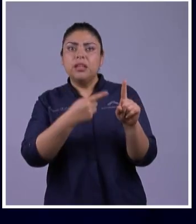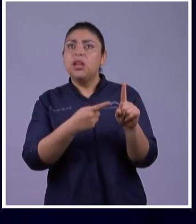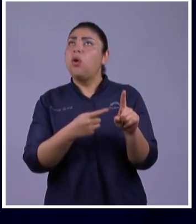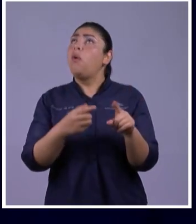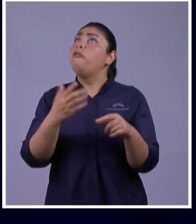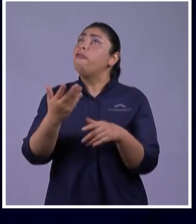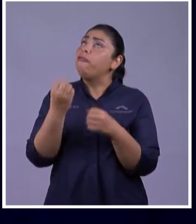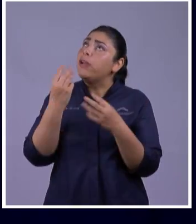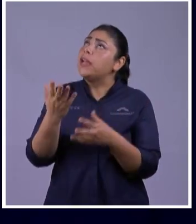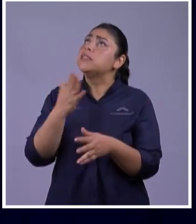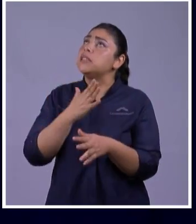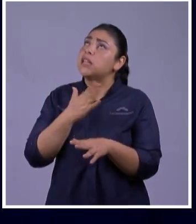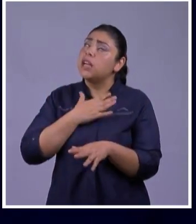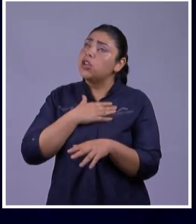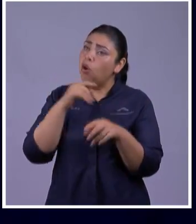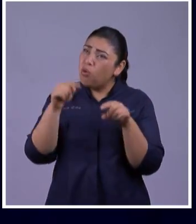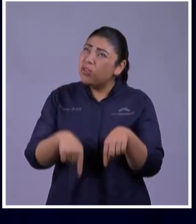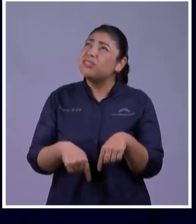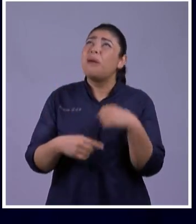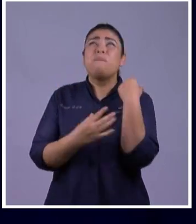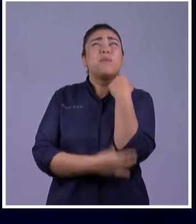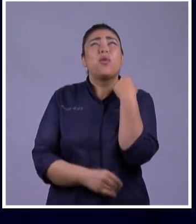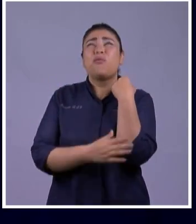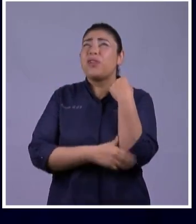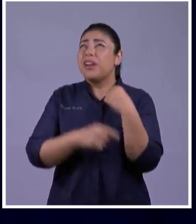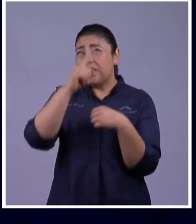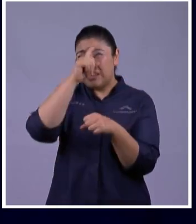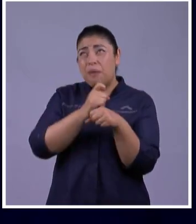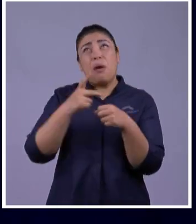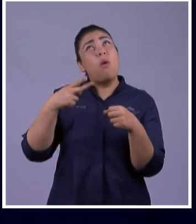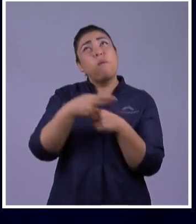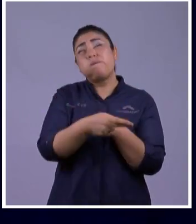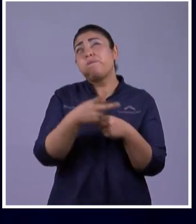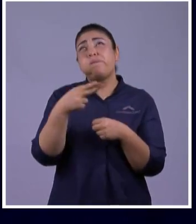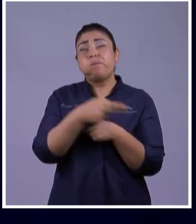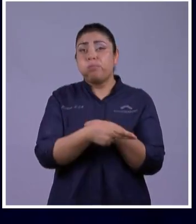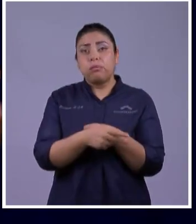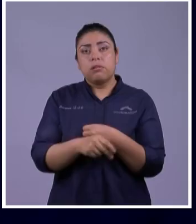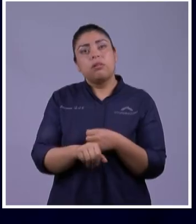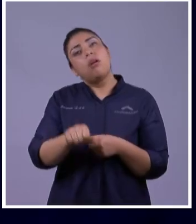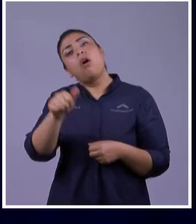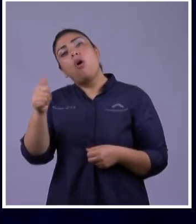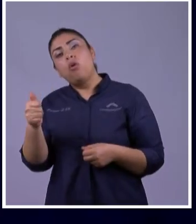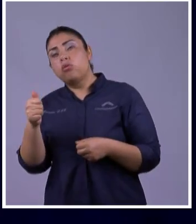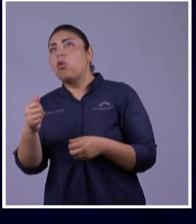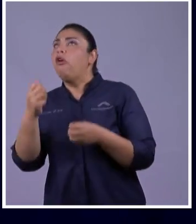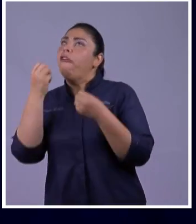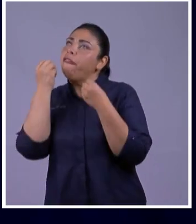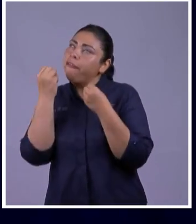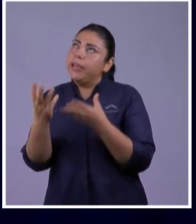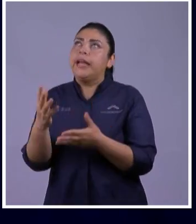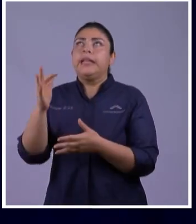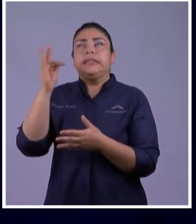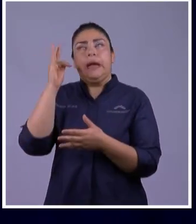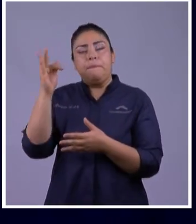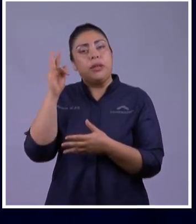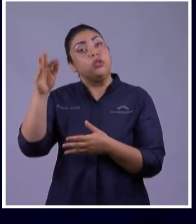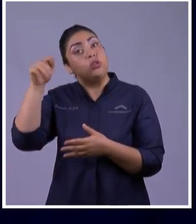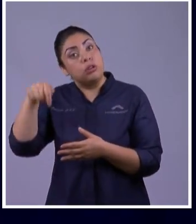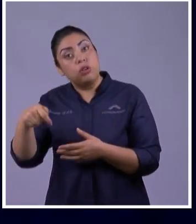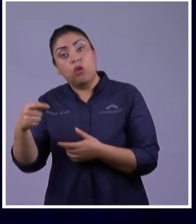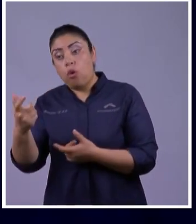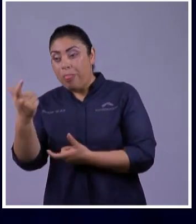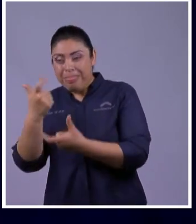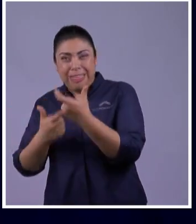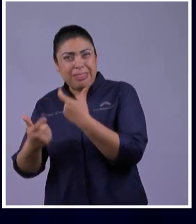bendición en la economía como la que estoy recibiendo unos van a ser probados por la escasez otros van a ser probados por la abundancia pero ambos